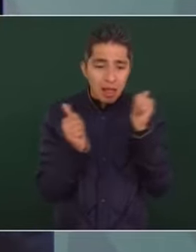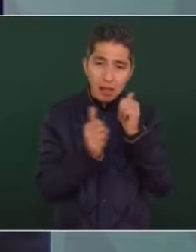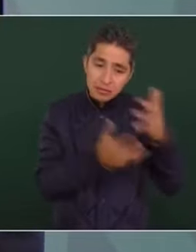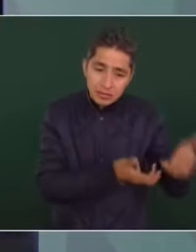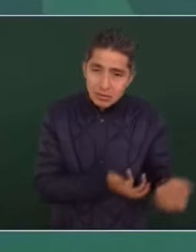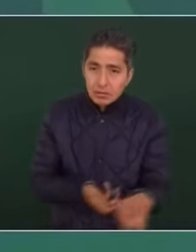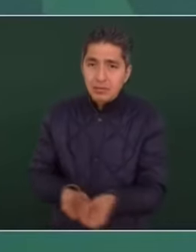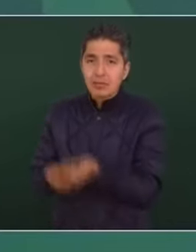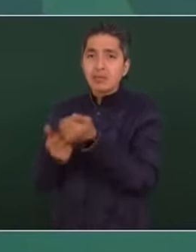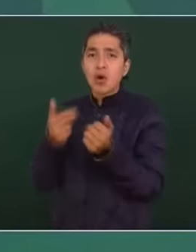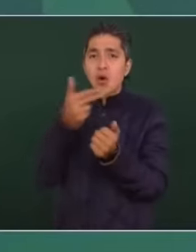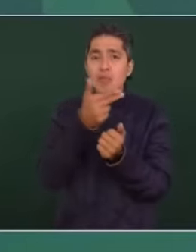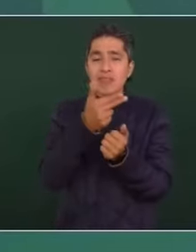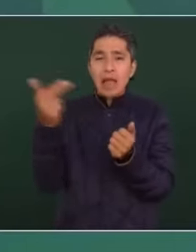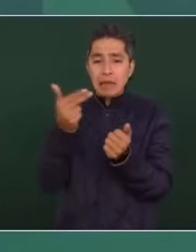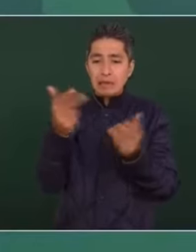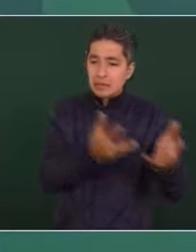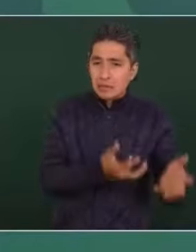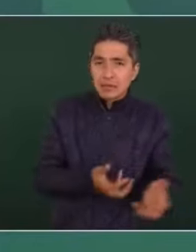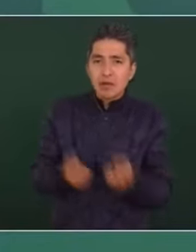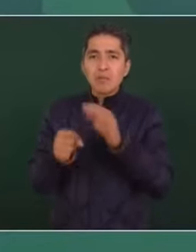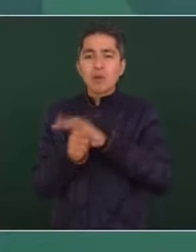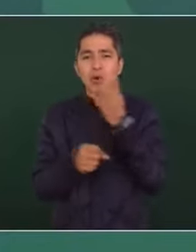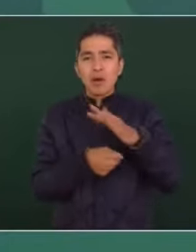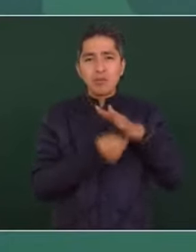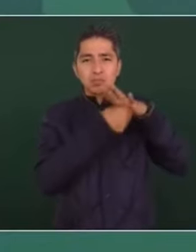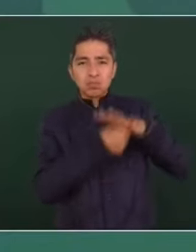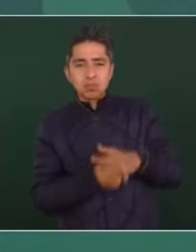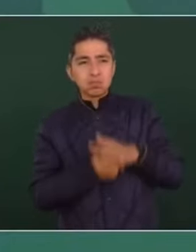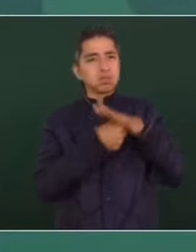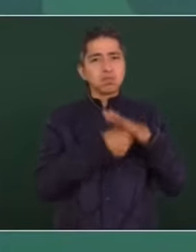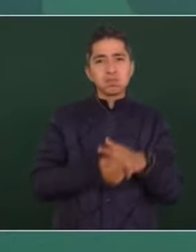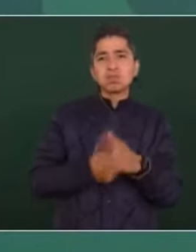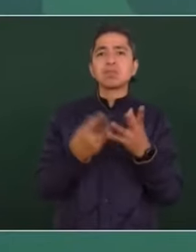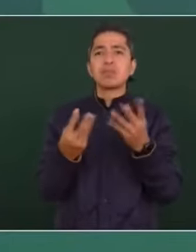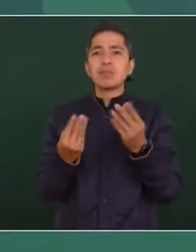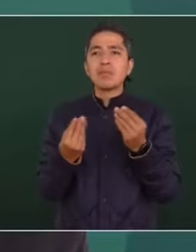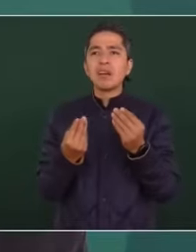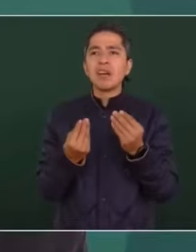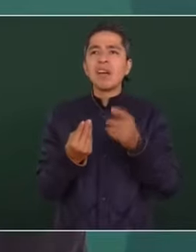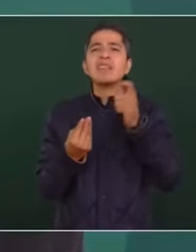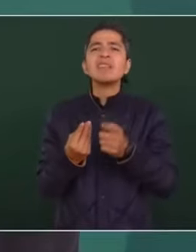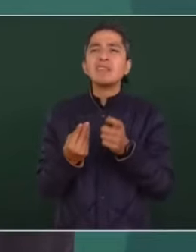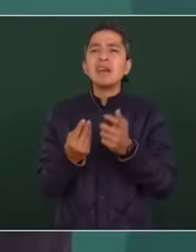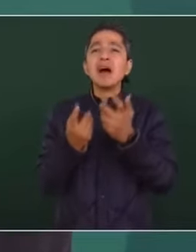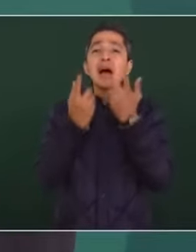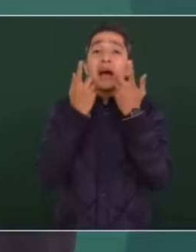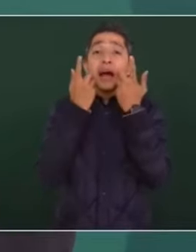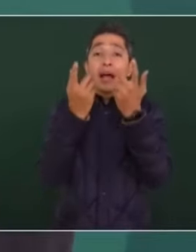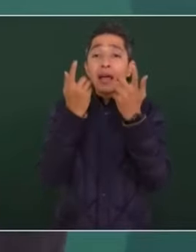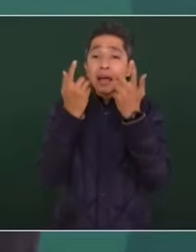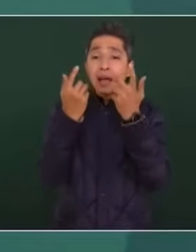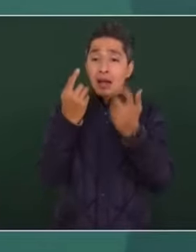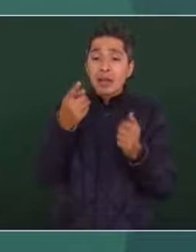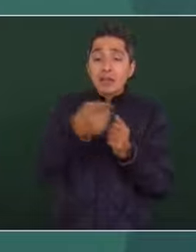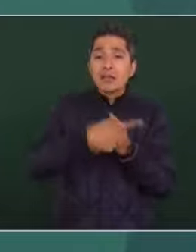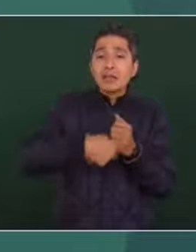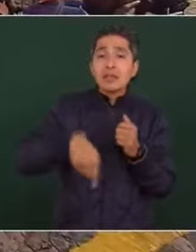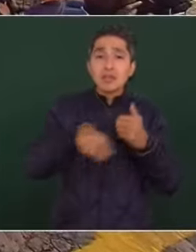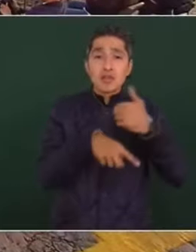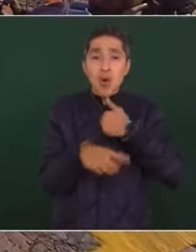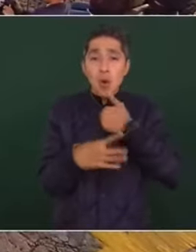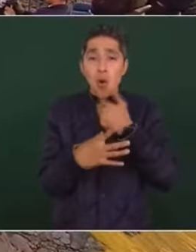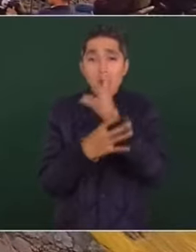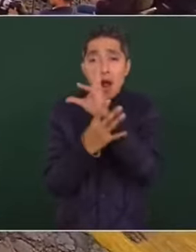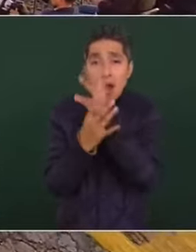llevárselos a un hotel por la presión y todo. Pero lo que querían era que huyera